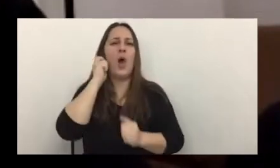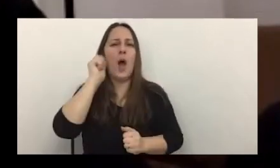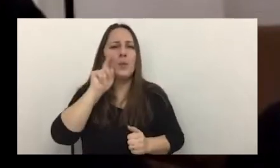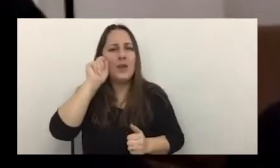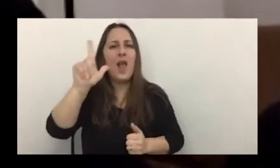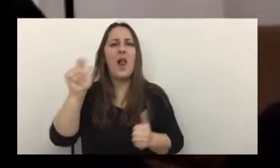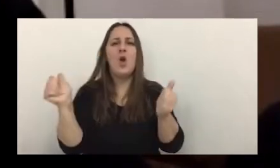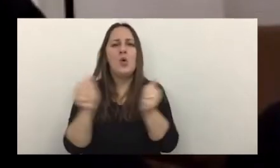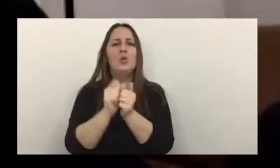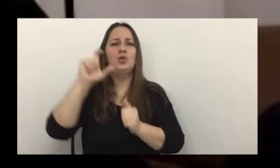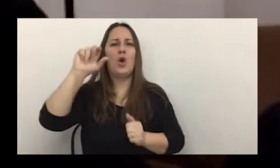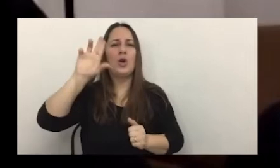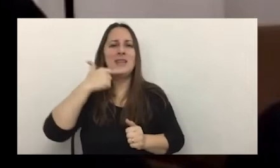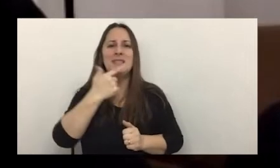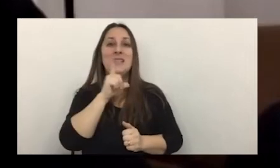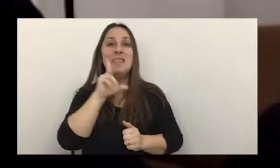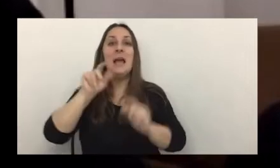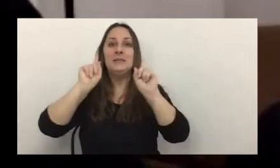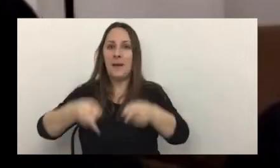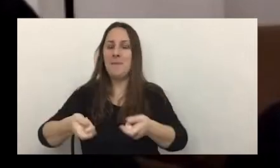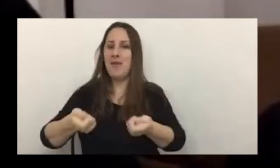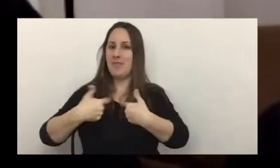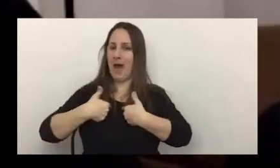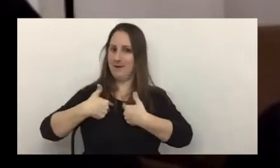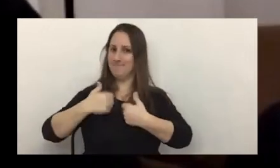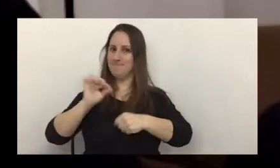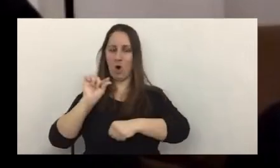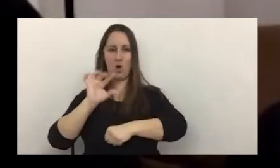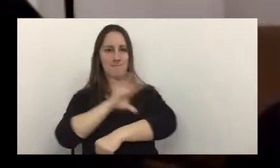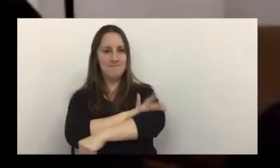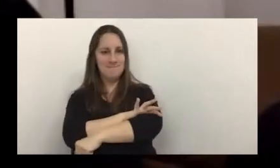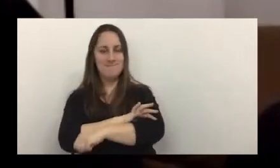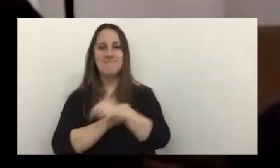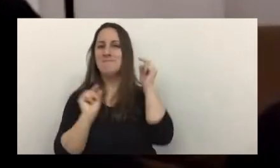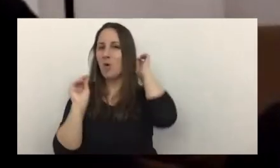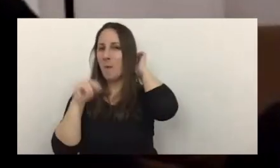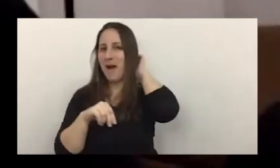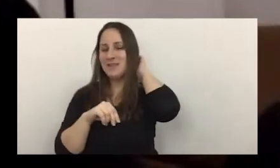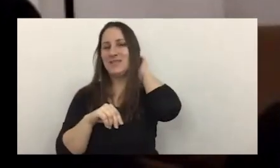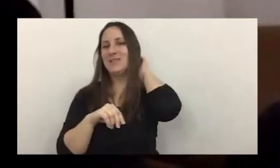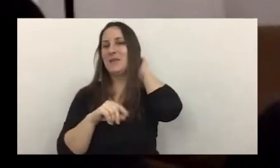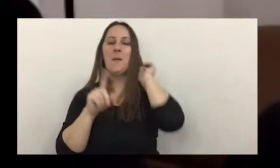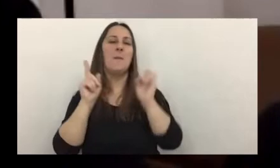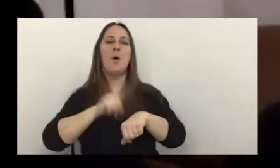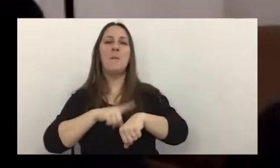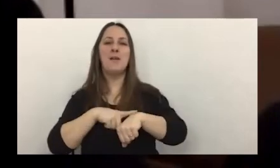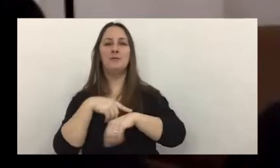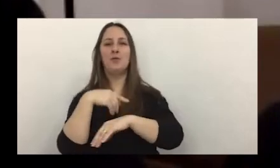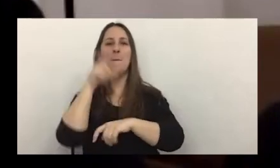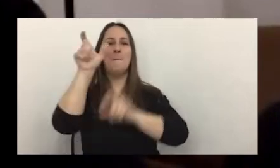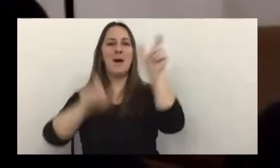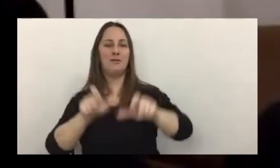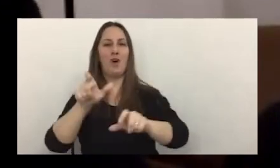y al mismo tiempo es una carga adicional a la natural que uno tiene cuando se habla frente a